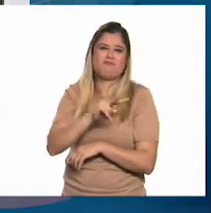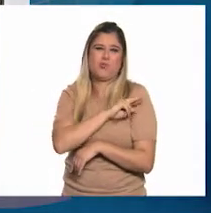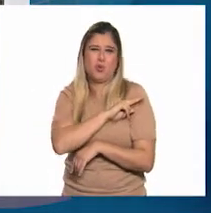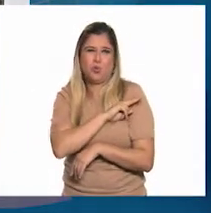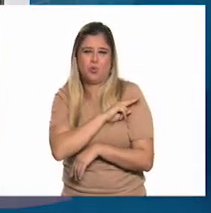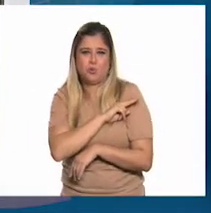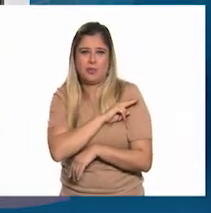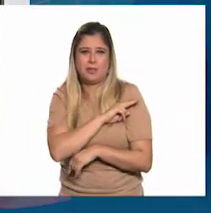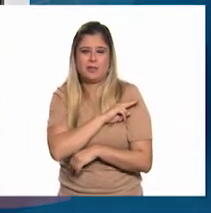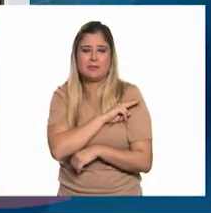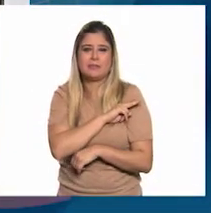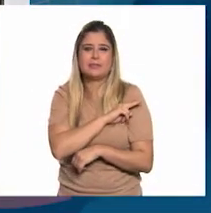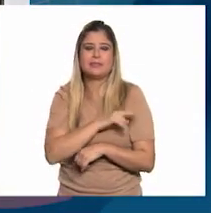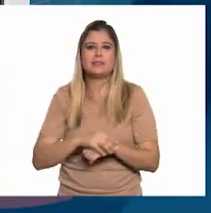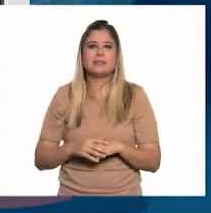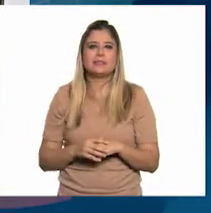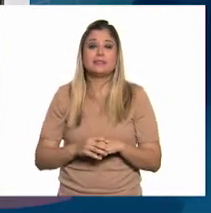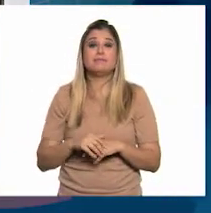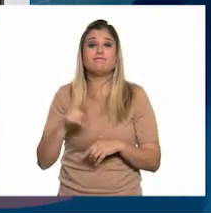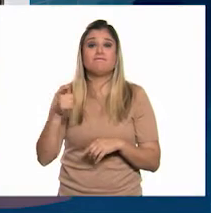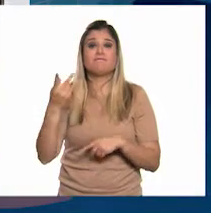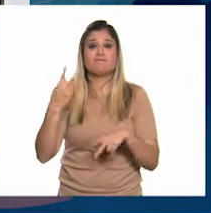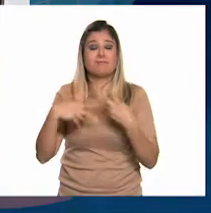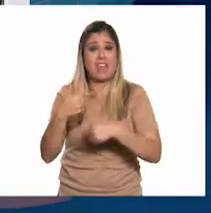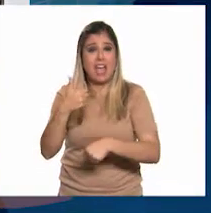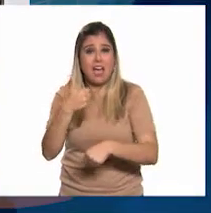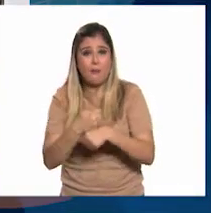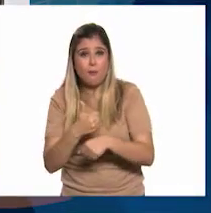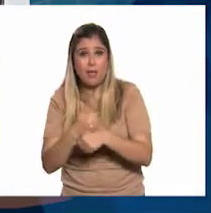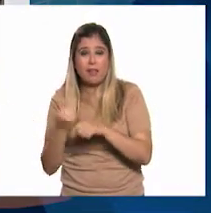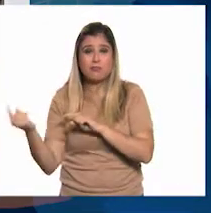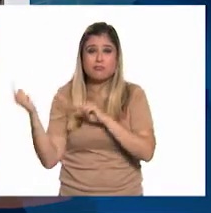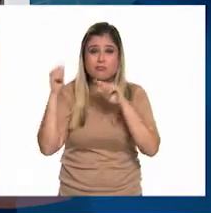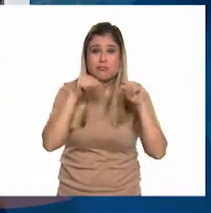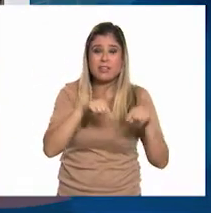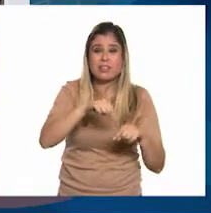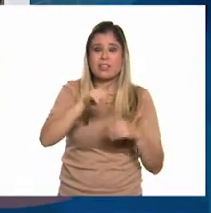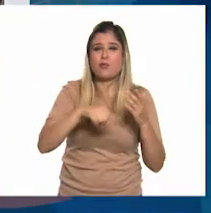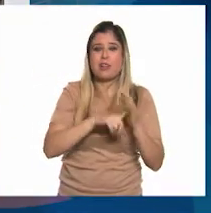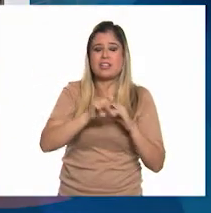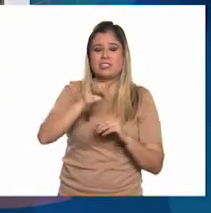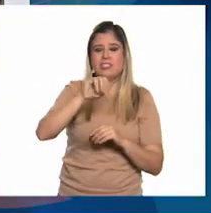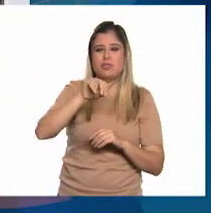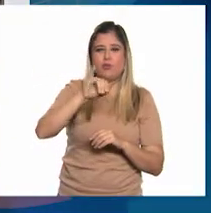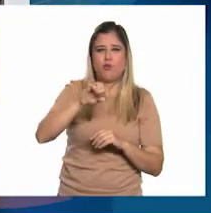y a venir con mis abuelos aquí en Simojovel.